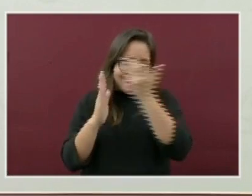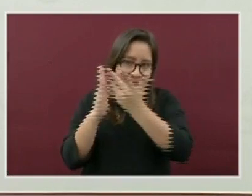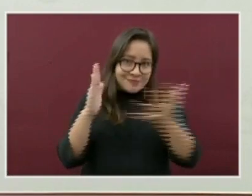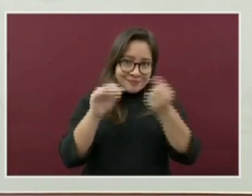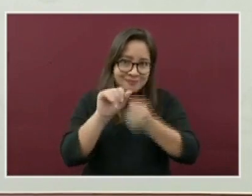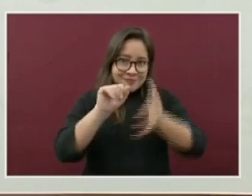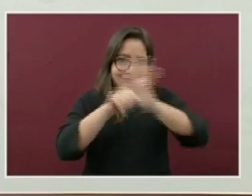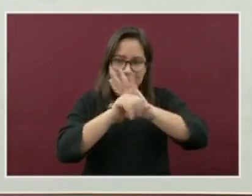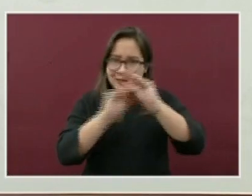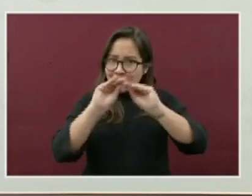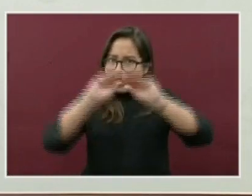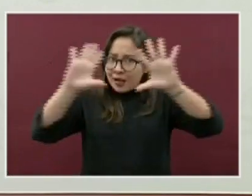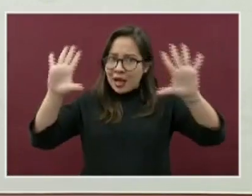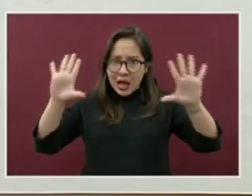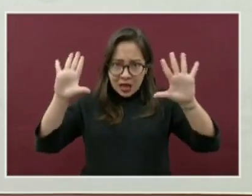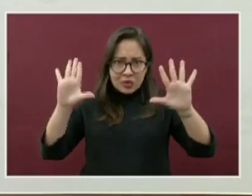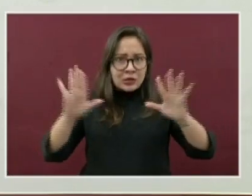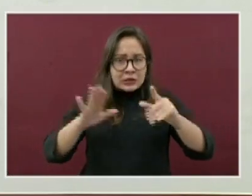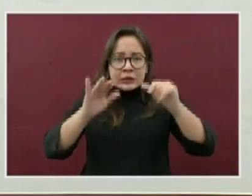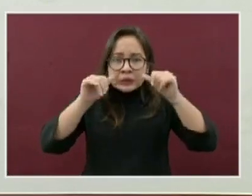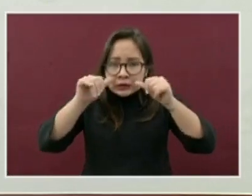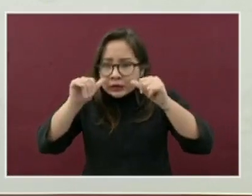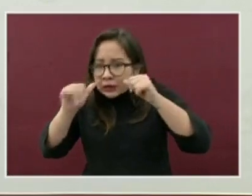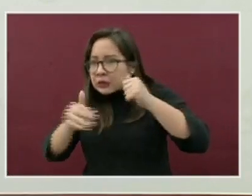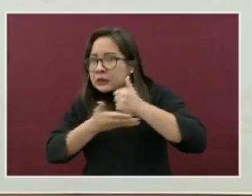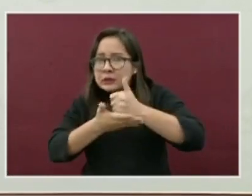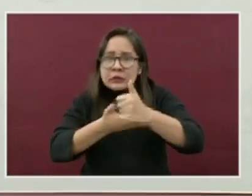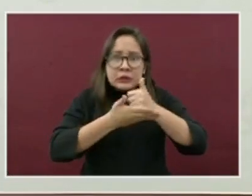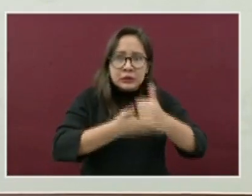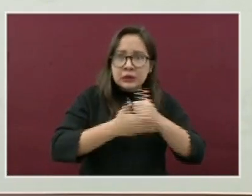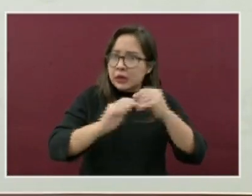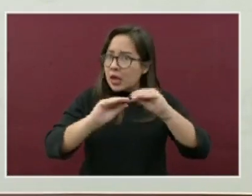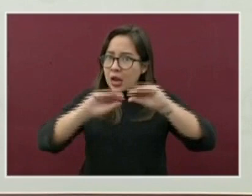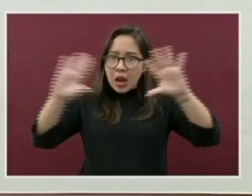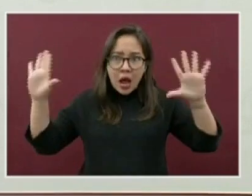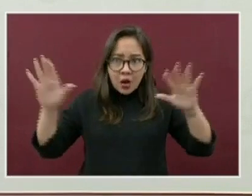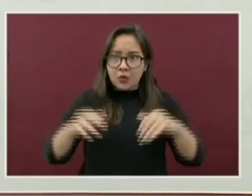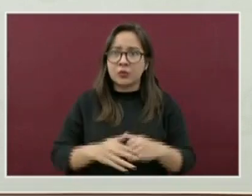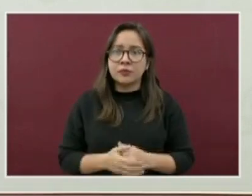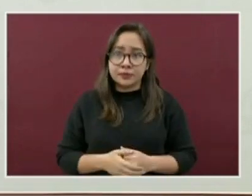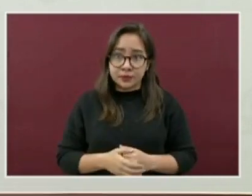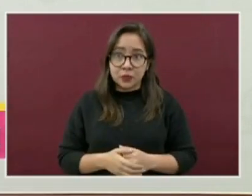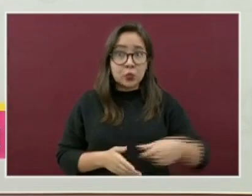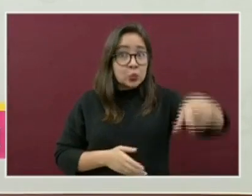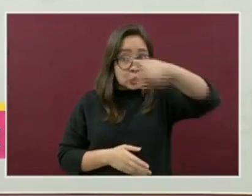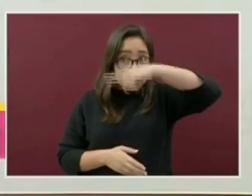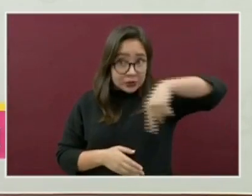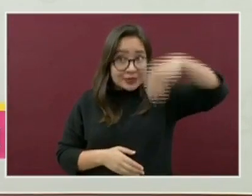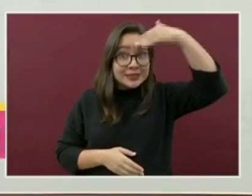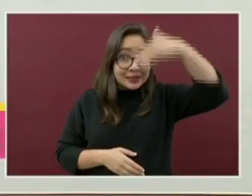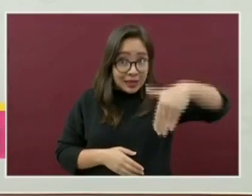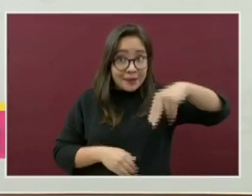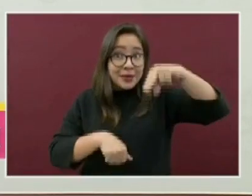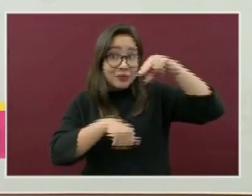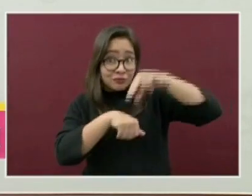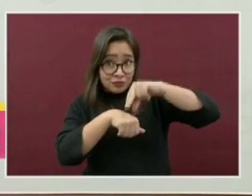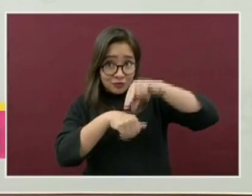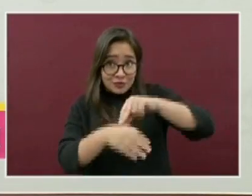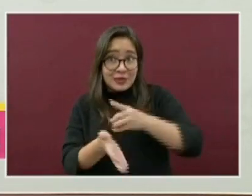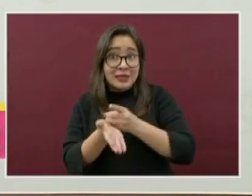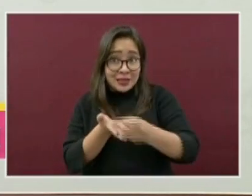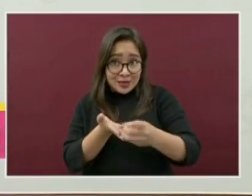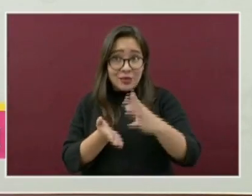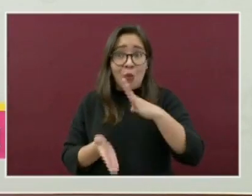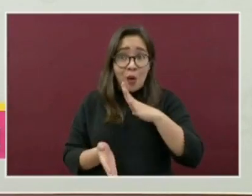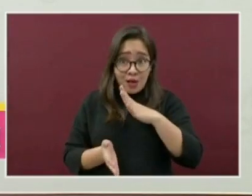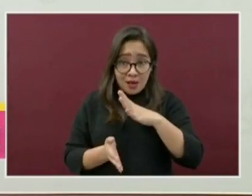los hemos dejado, ni los vamos a dejar solos. Ustedes cuentan con la asistencia médica especializada.